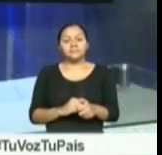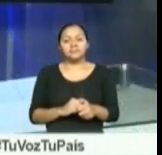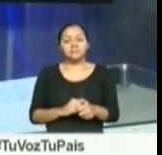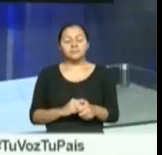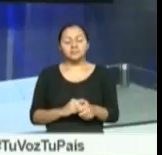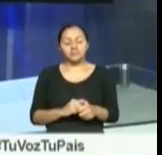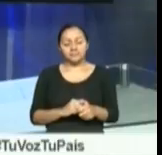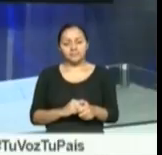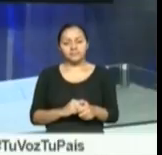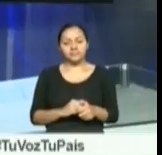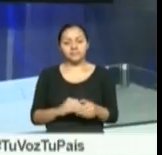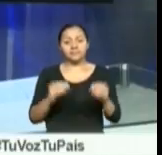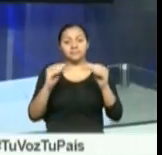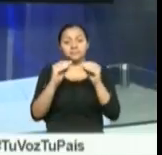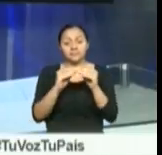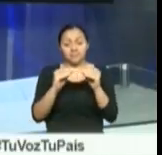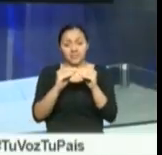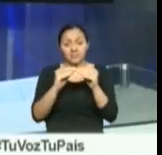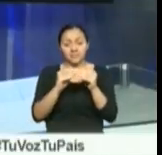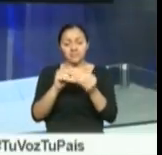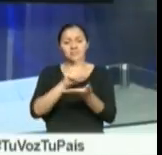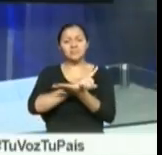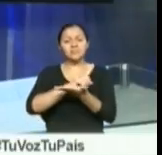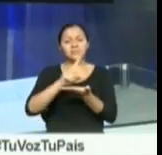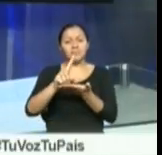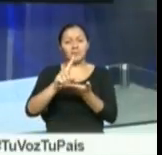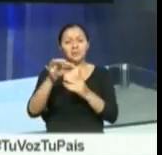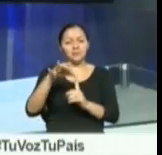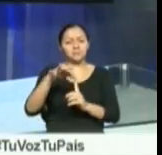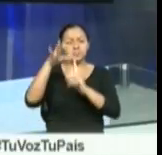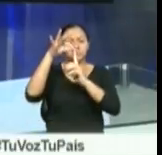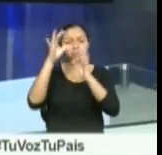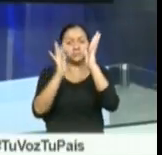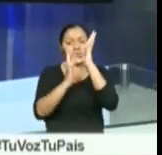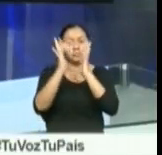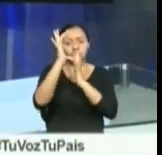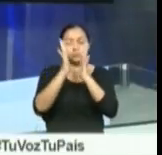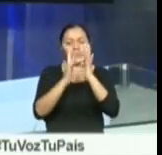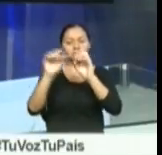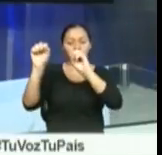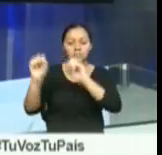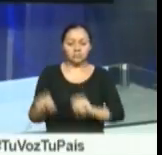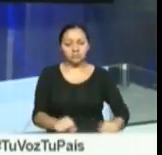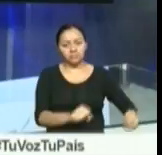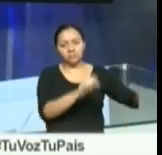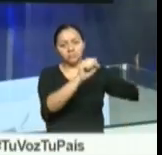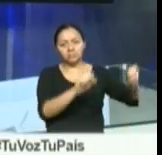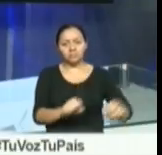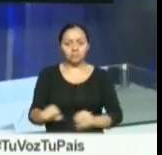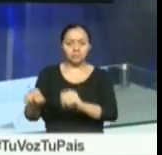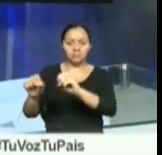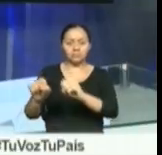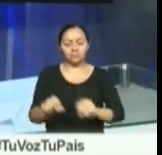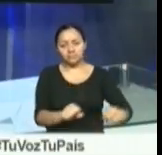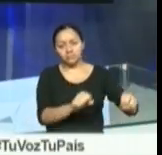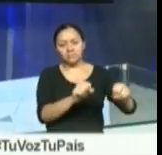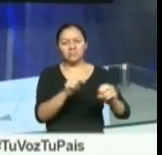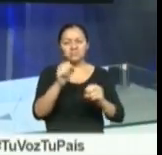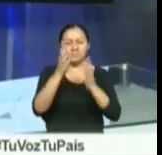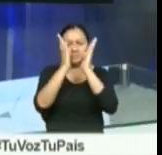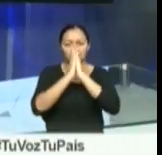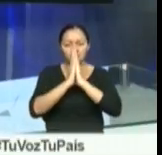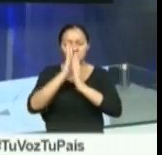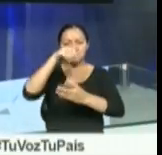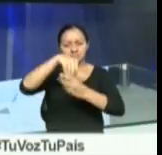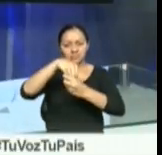Uno de los actos más representativos de la Semana Santa es el arrastre de caudas. Esta ceremonia religiosa se desarrolla al interior